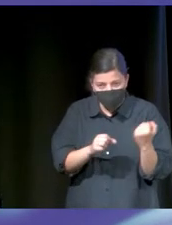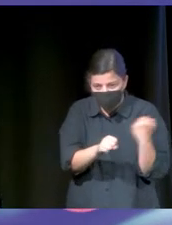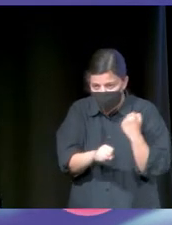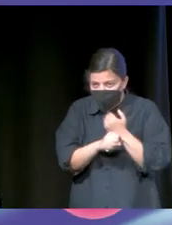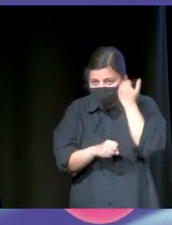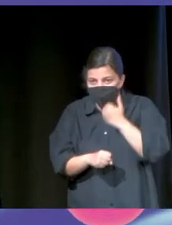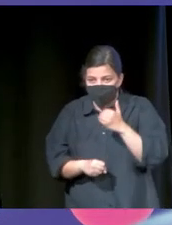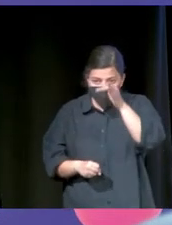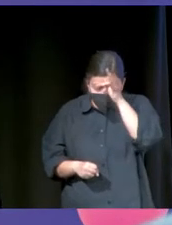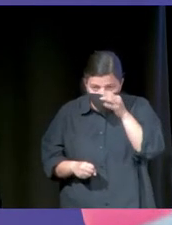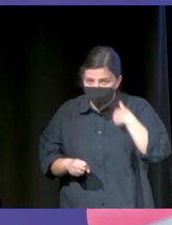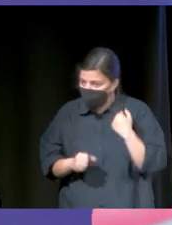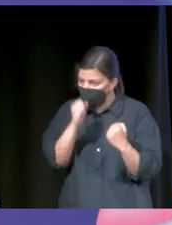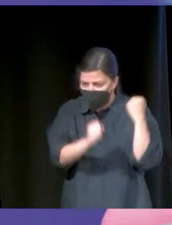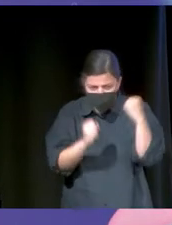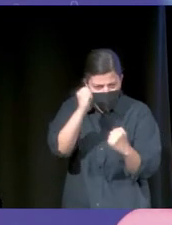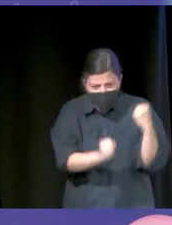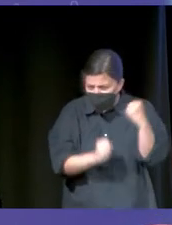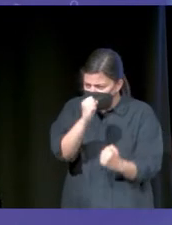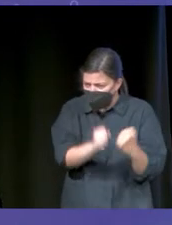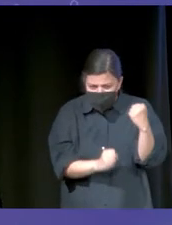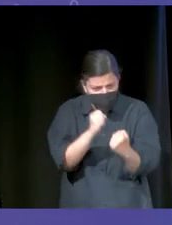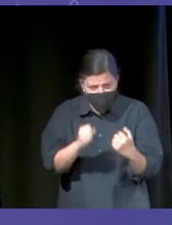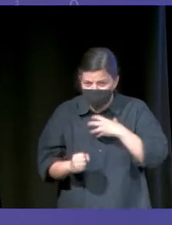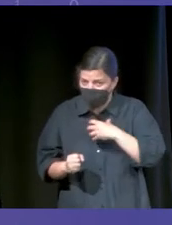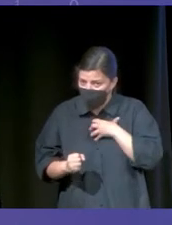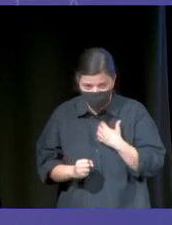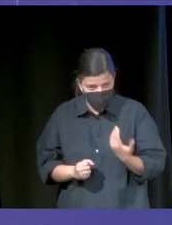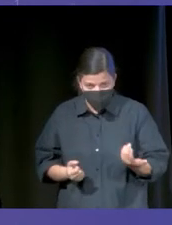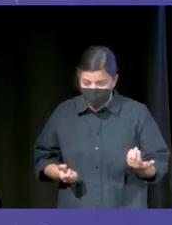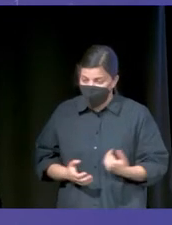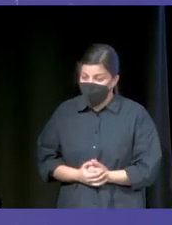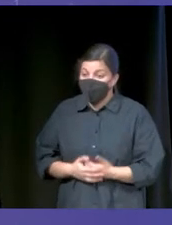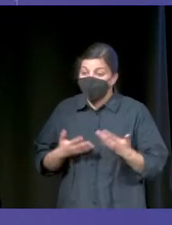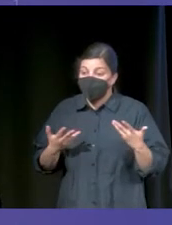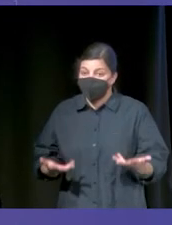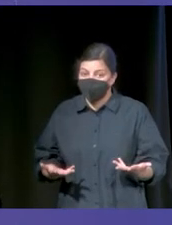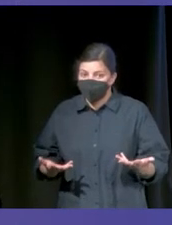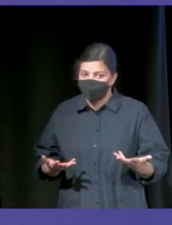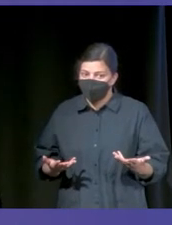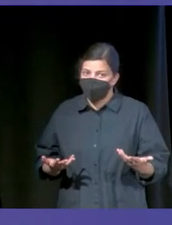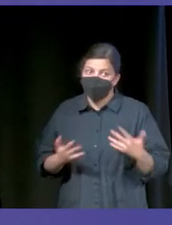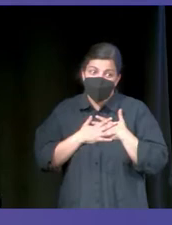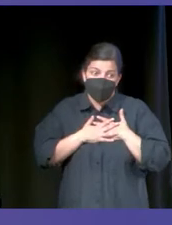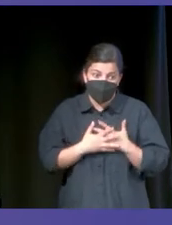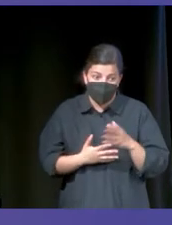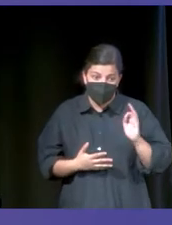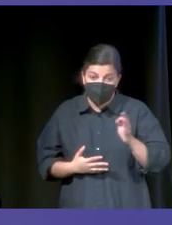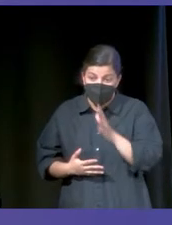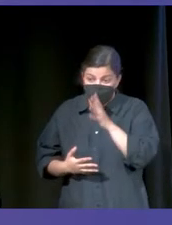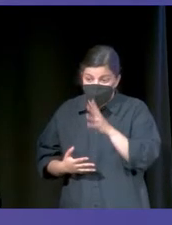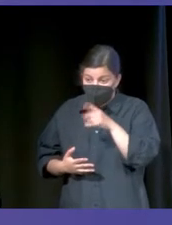y domingos. No paro de darle pim, pam, pum, pim, pam, pum. No tengo un hueco libre para matar a uno más. Lo siento de verdad porque me estás